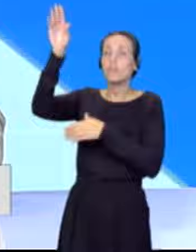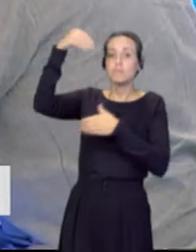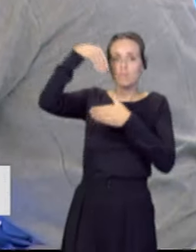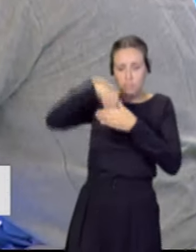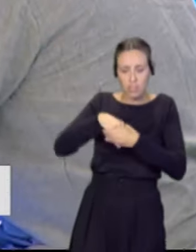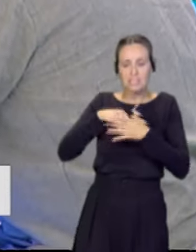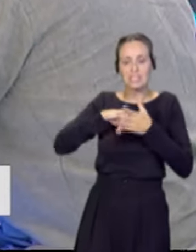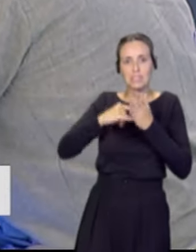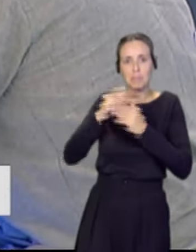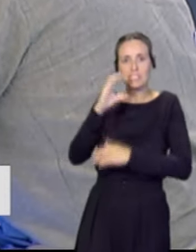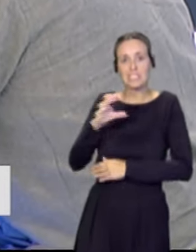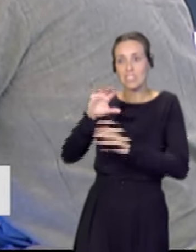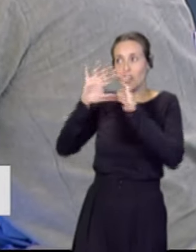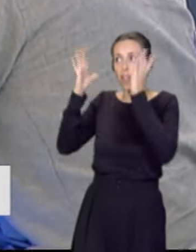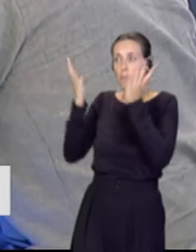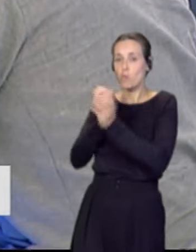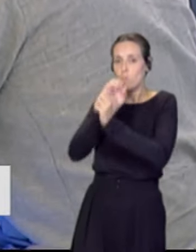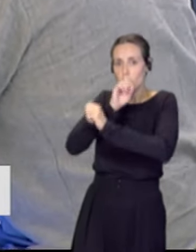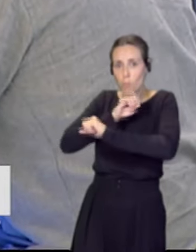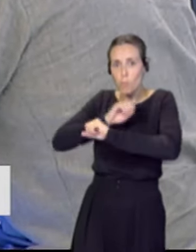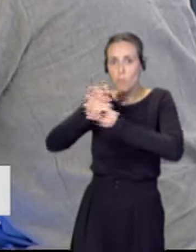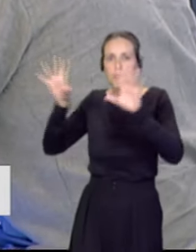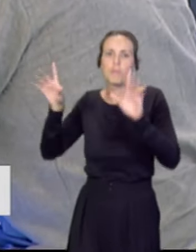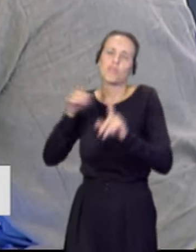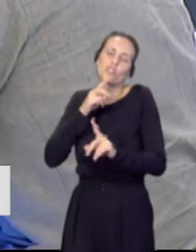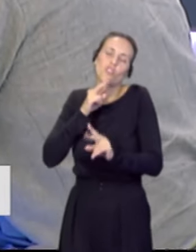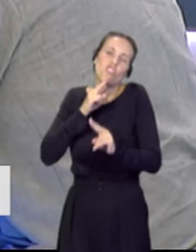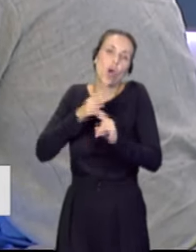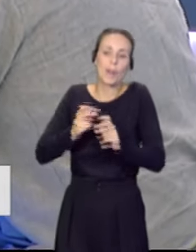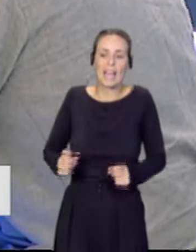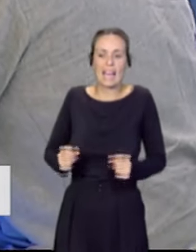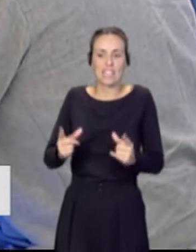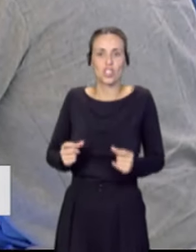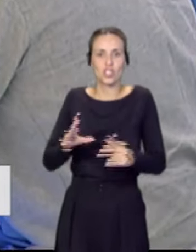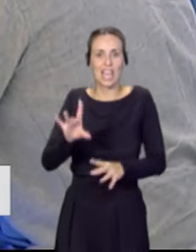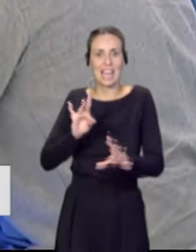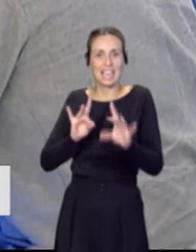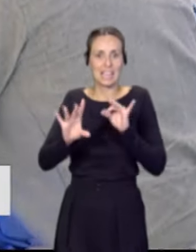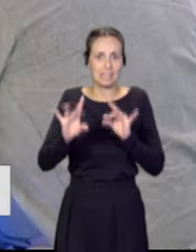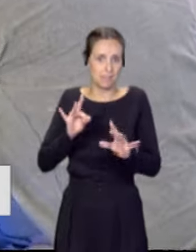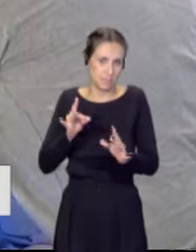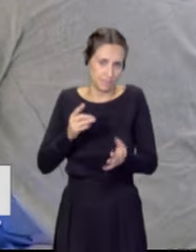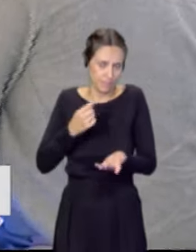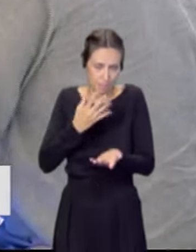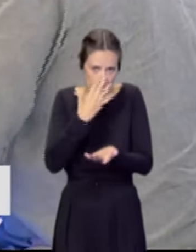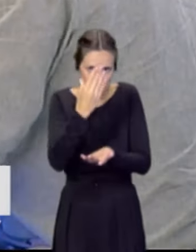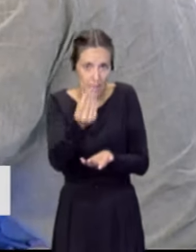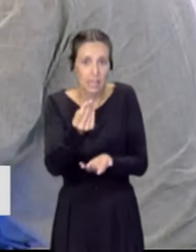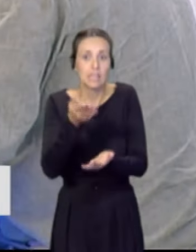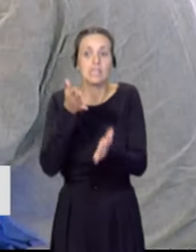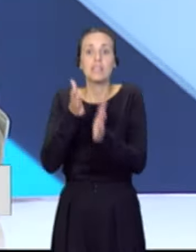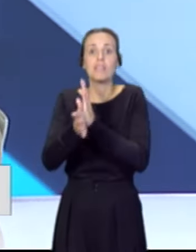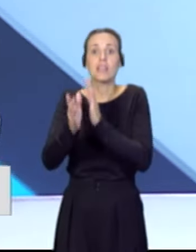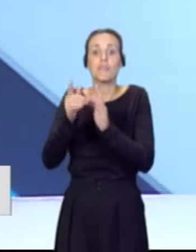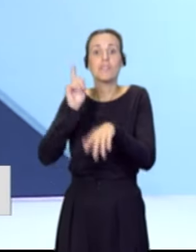mundiales y que lo tienen como, se denomina gastos elegibles, es decir, que pagan, por ponerlo muy fácil, pagan por el tiempo en el